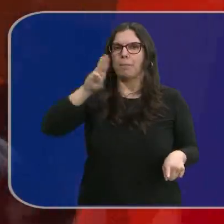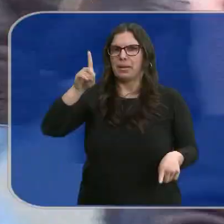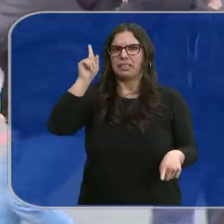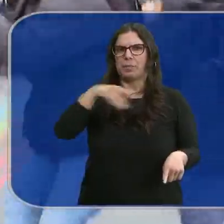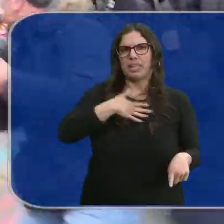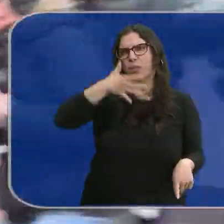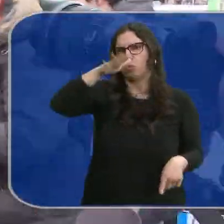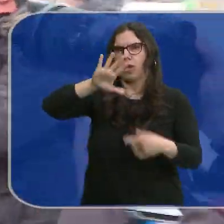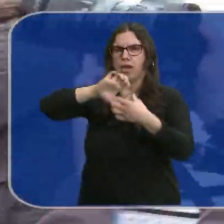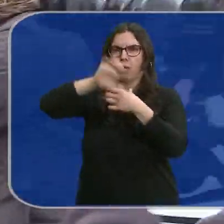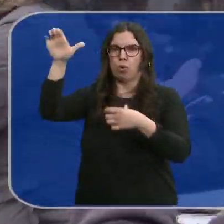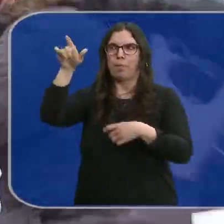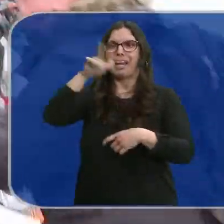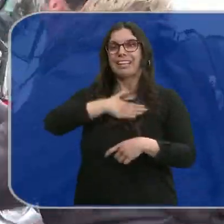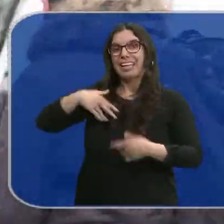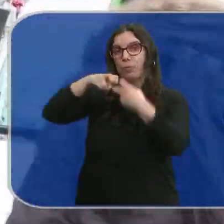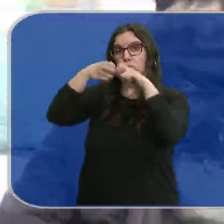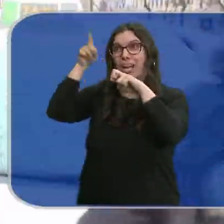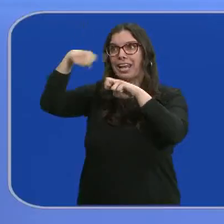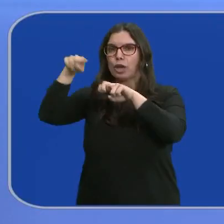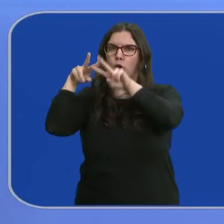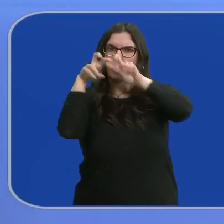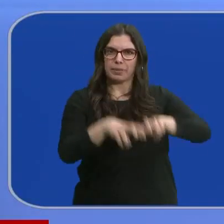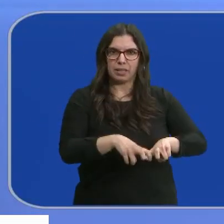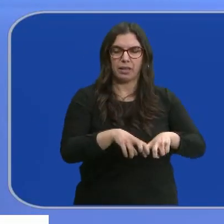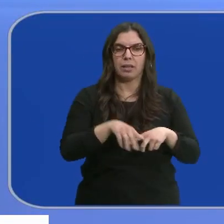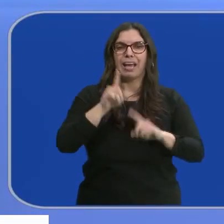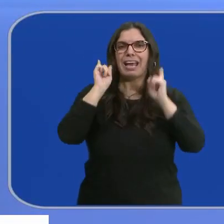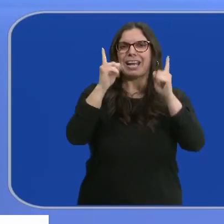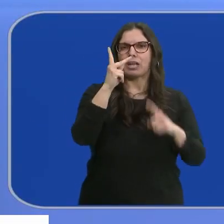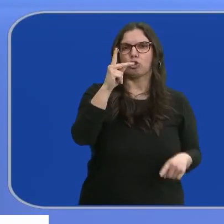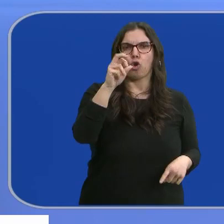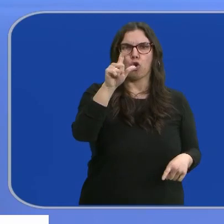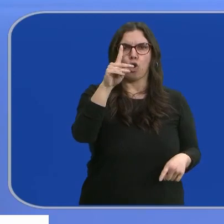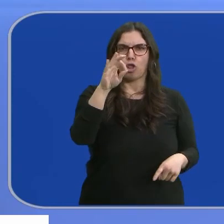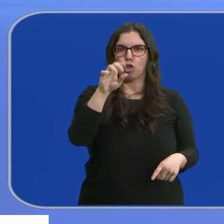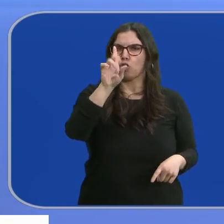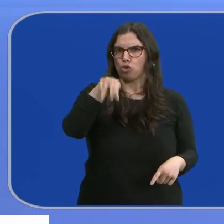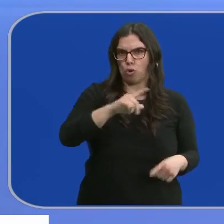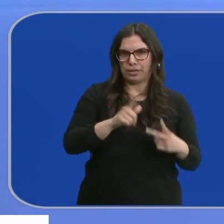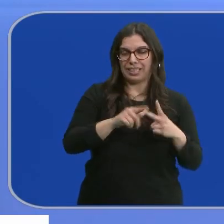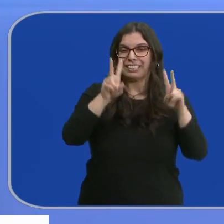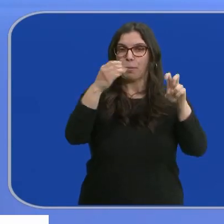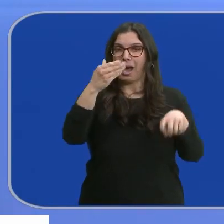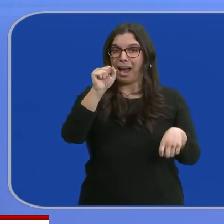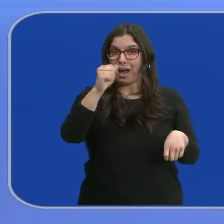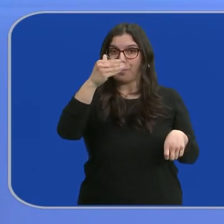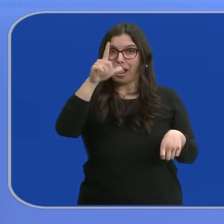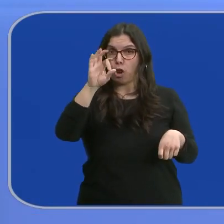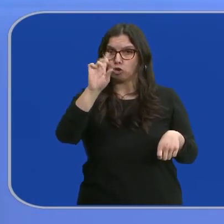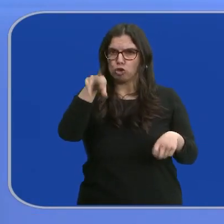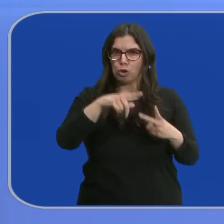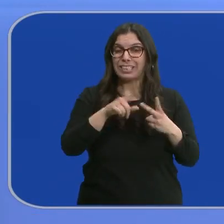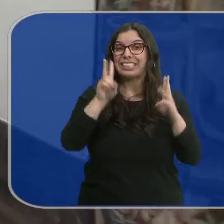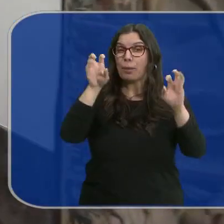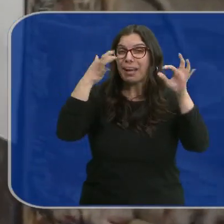a Europa. Quieren que Bruselas investigue este caso. No es el caso Coldo, no es el caso Ábalos, es el